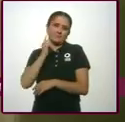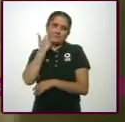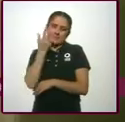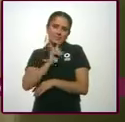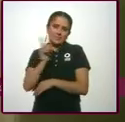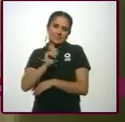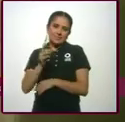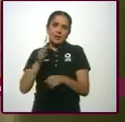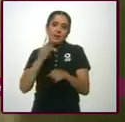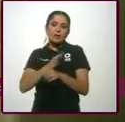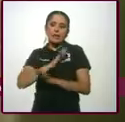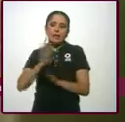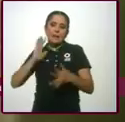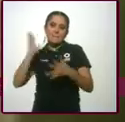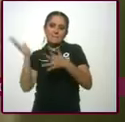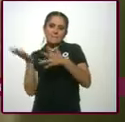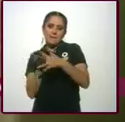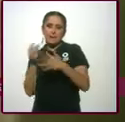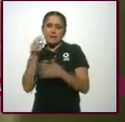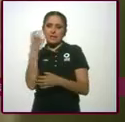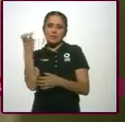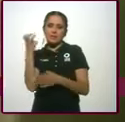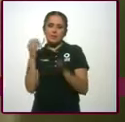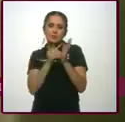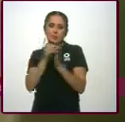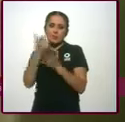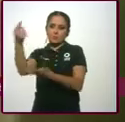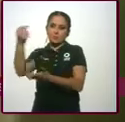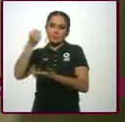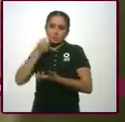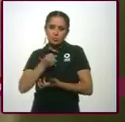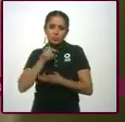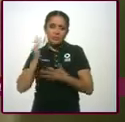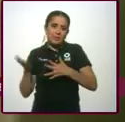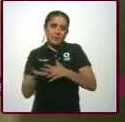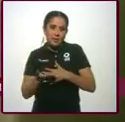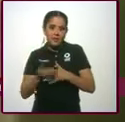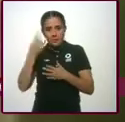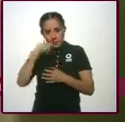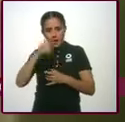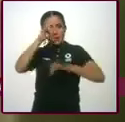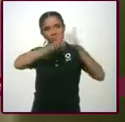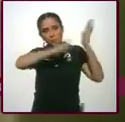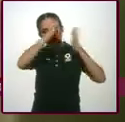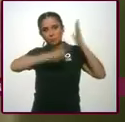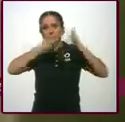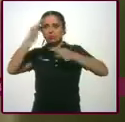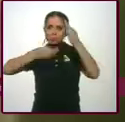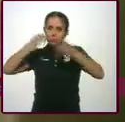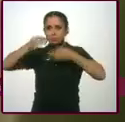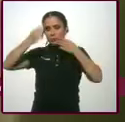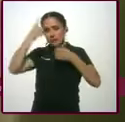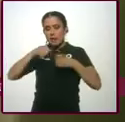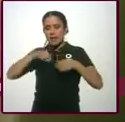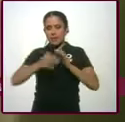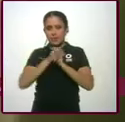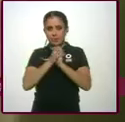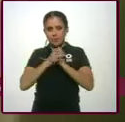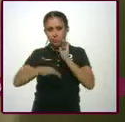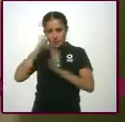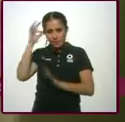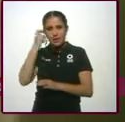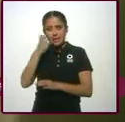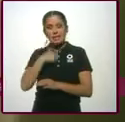no la bajaron a la mitad, de 300 y tantos millones bajaron a la mitad. Pero, este, lo que queremos es